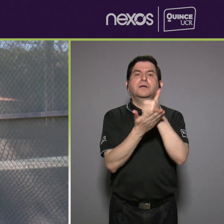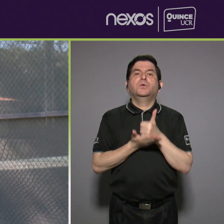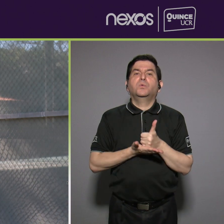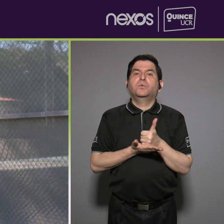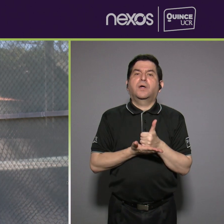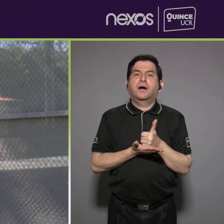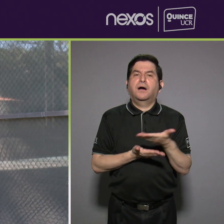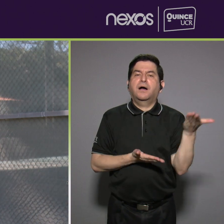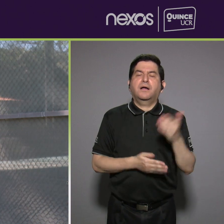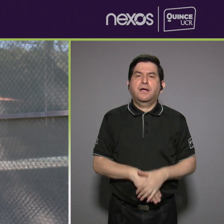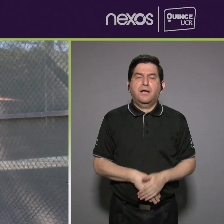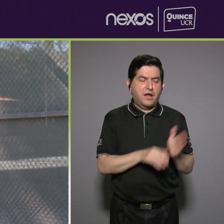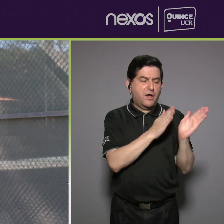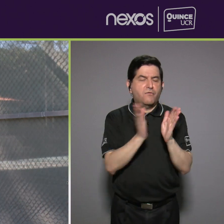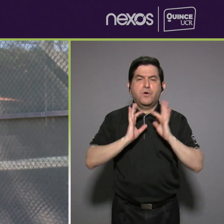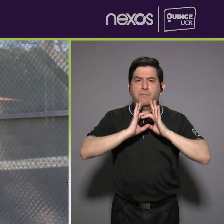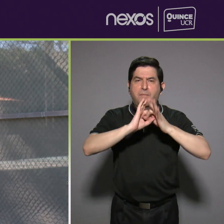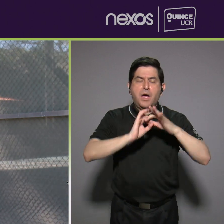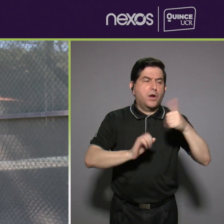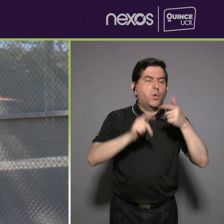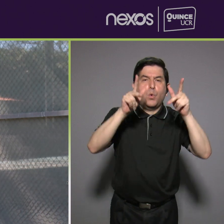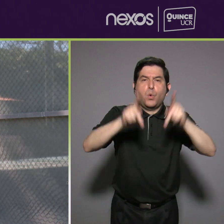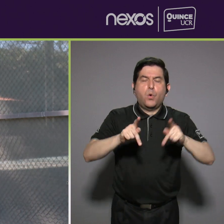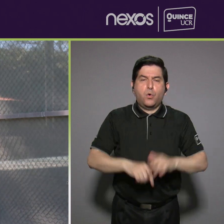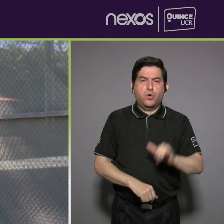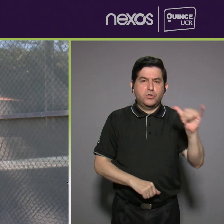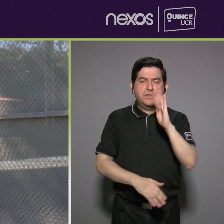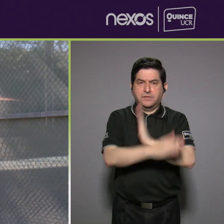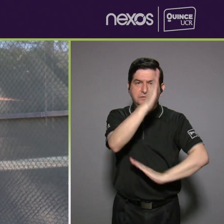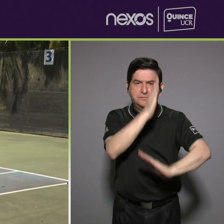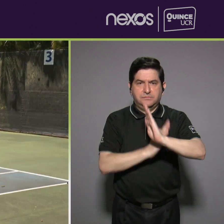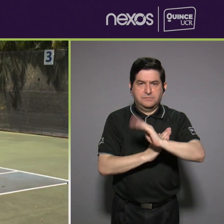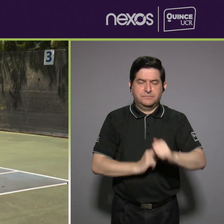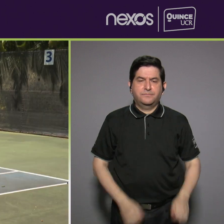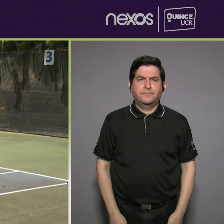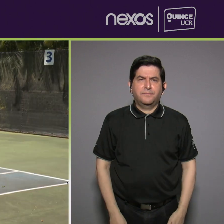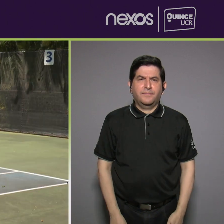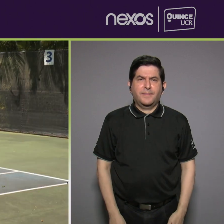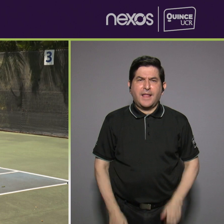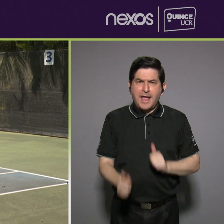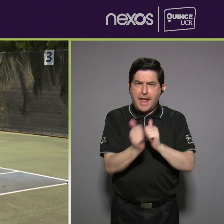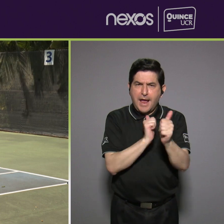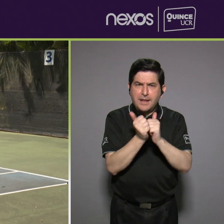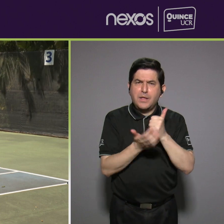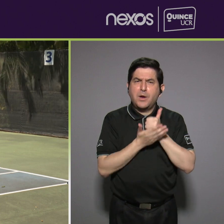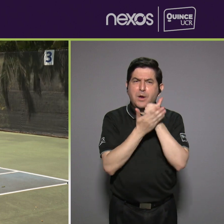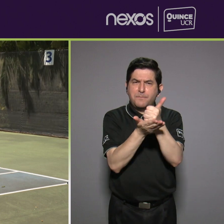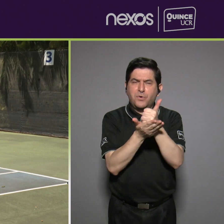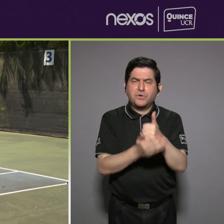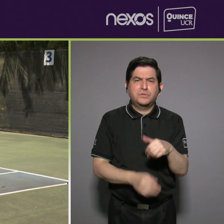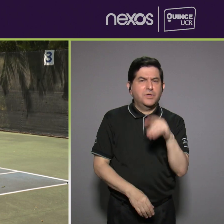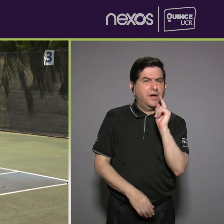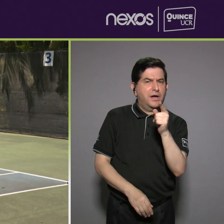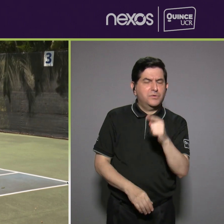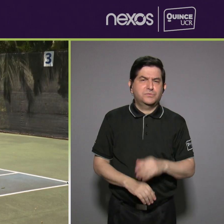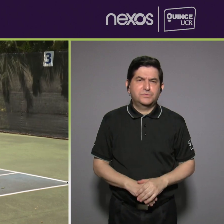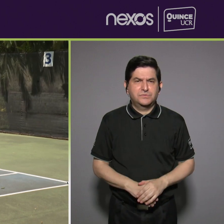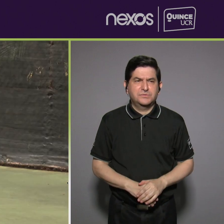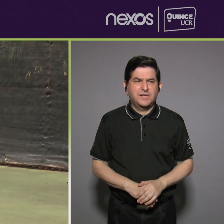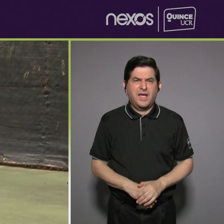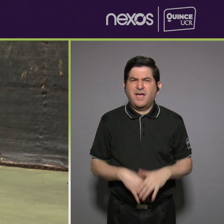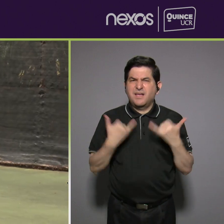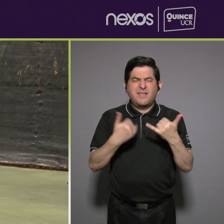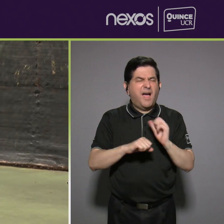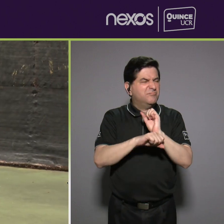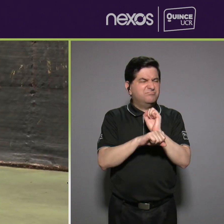formar ese vínculo con otras personas con una misma discapacidad. La verdad es que el deporte te ayuda mucho a salir de la